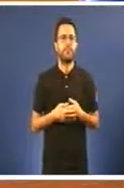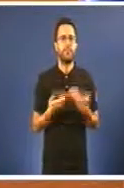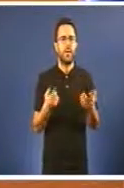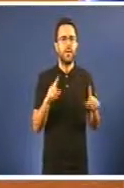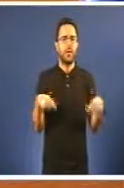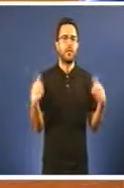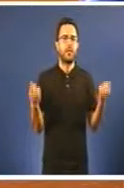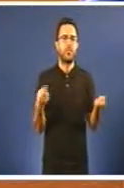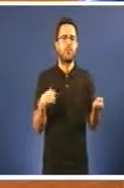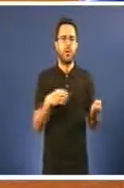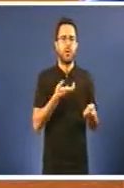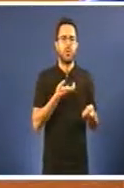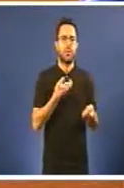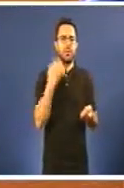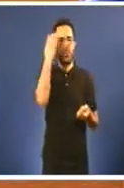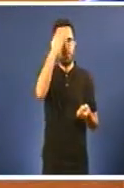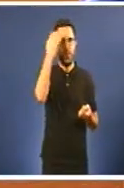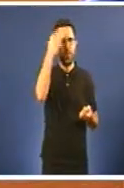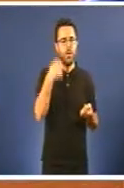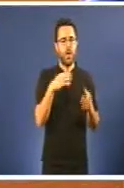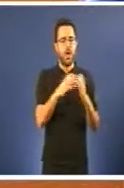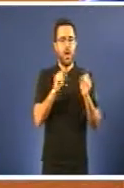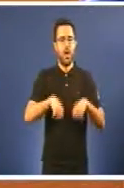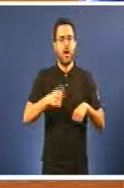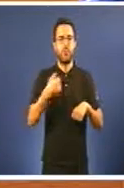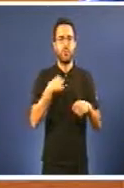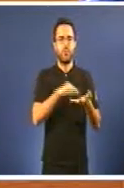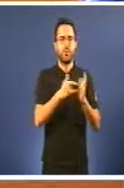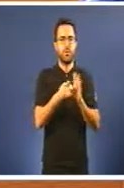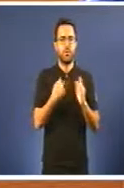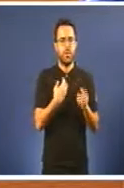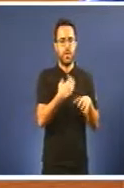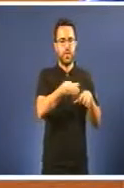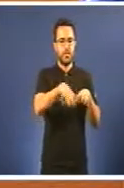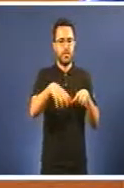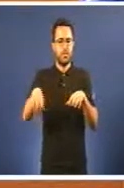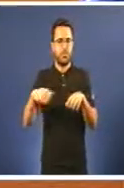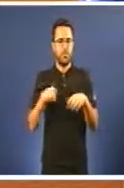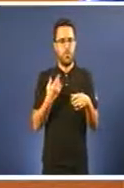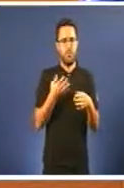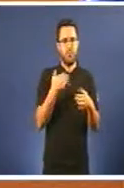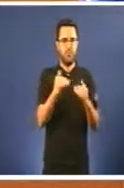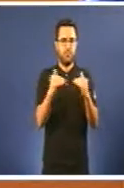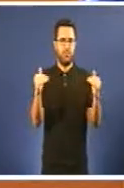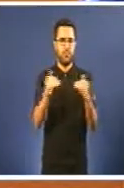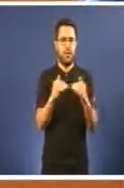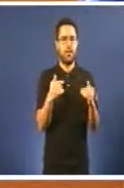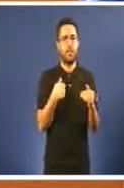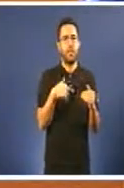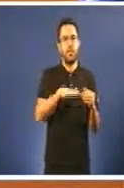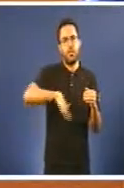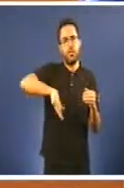Coruña aprobou o proxeto de equidistribución do fimático, non que non se preveía